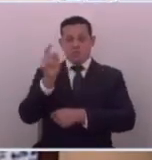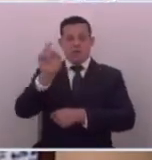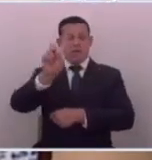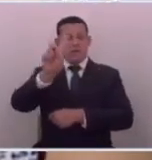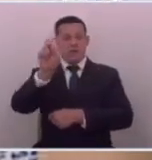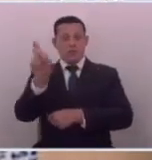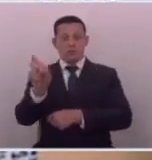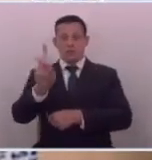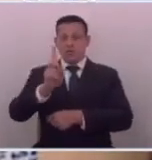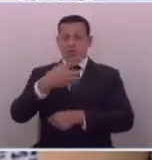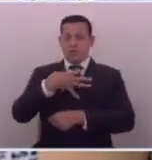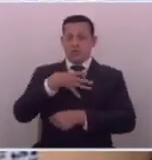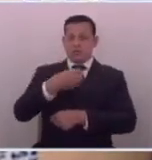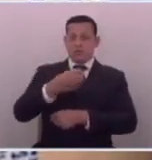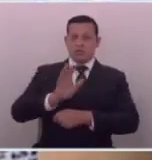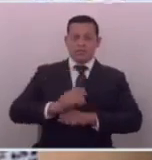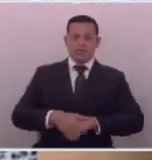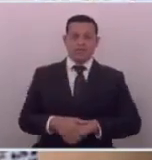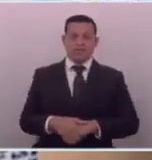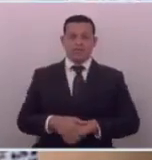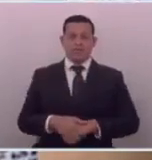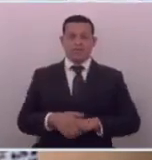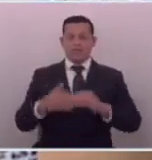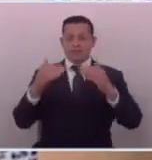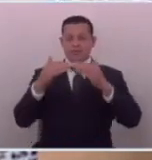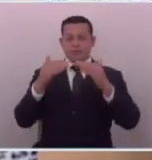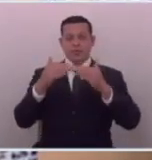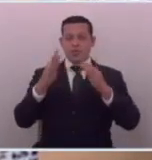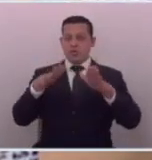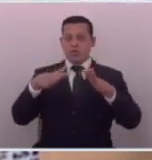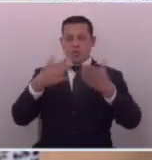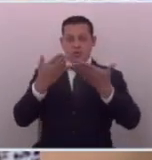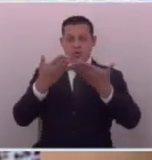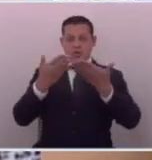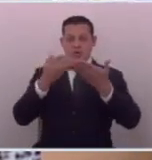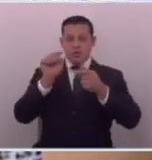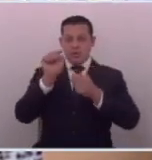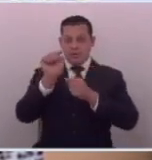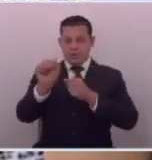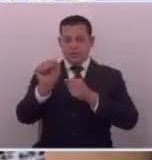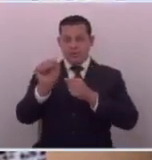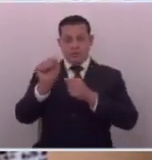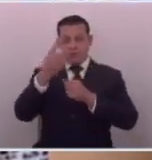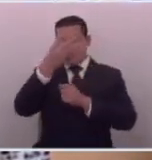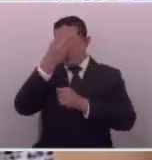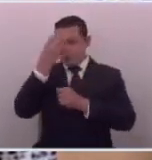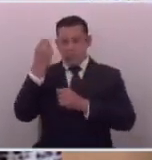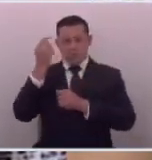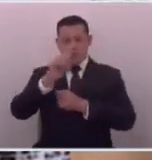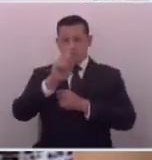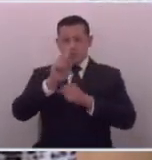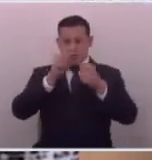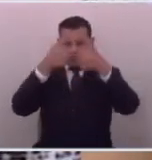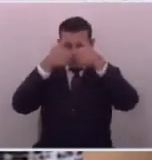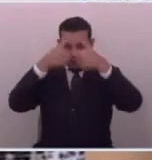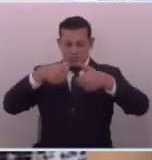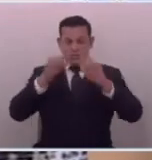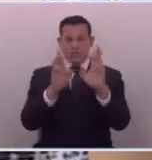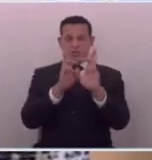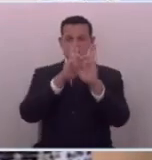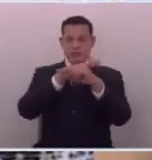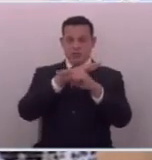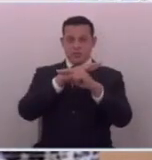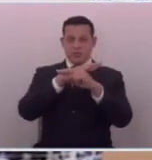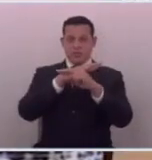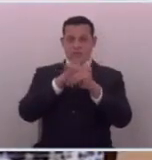preguntas que no les gustan también no hay que quitar el dedo del renglón y no hay que olvidar que aprobaron una reforma para que